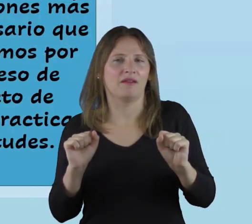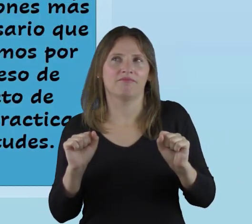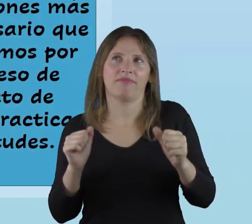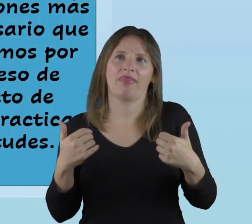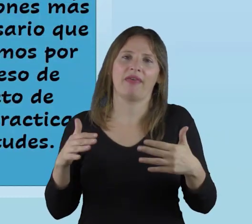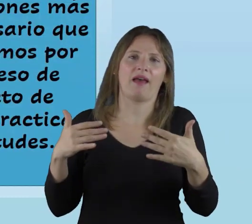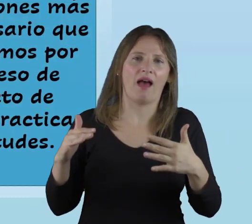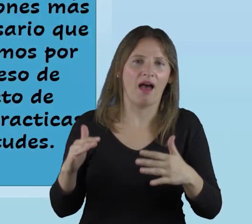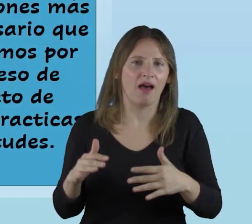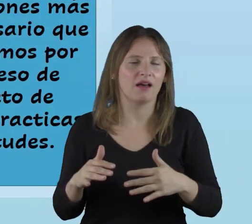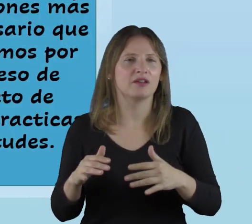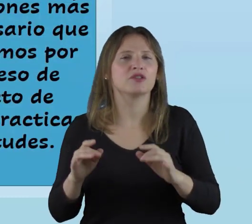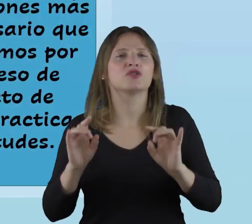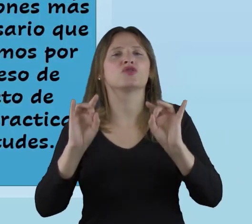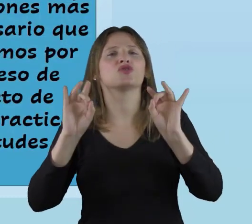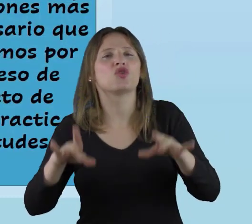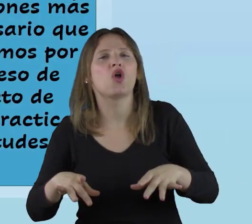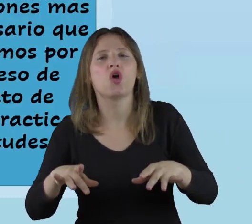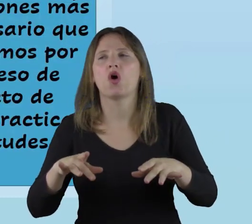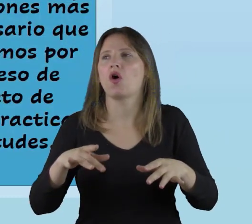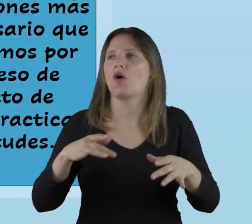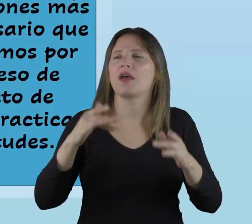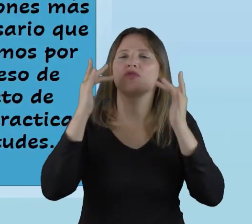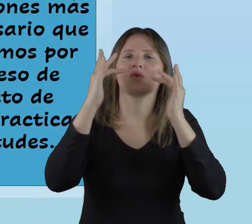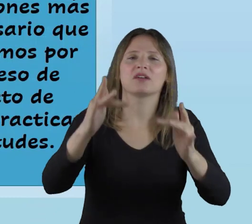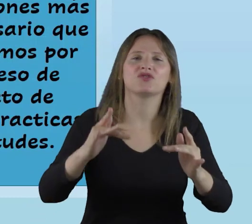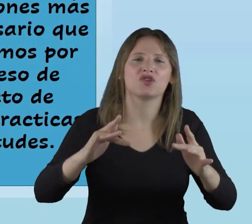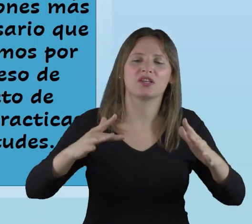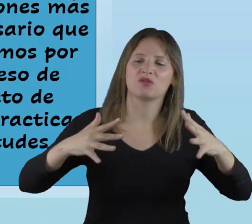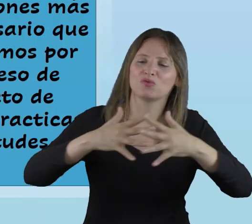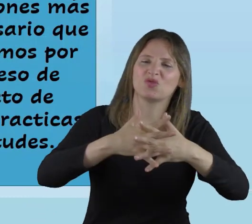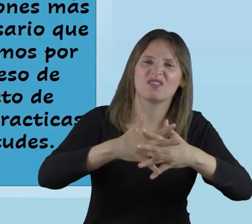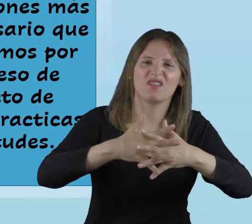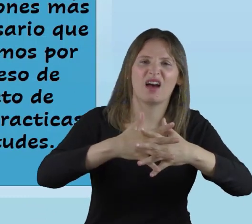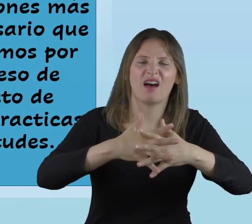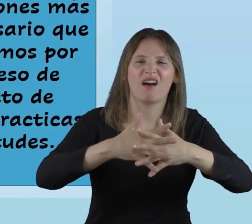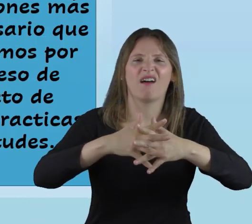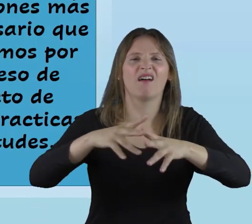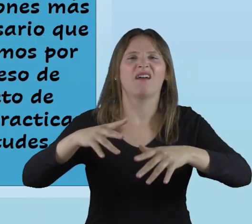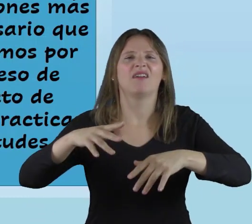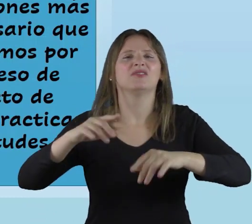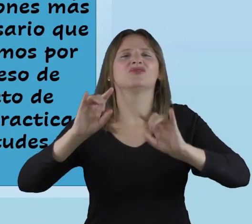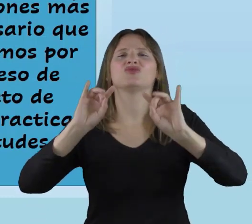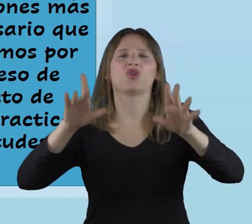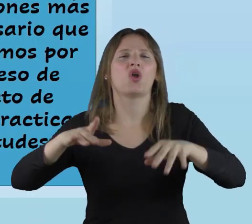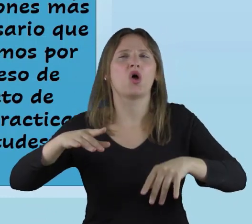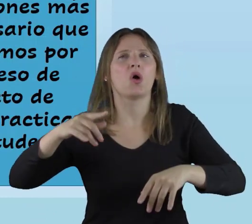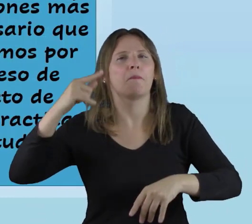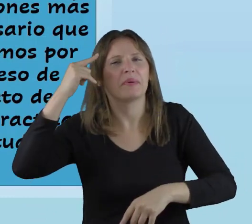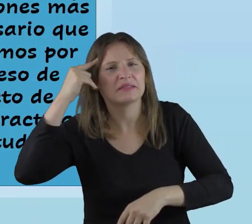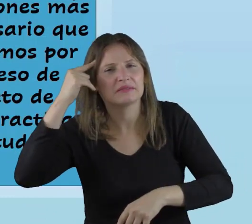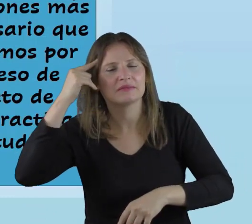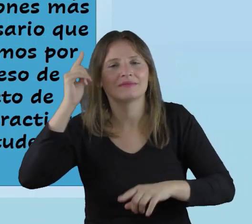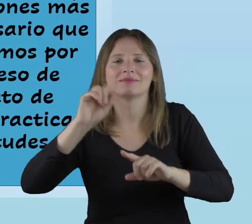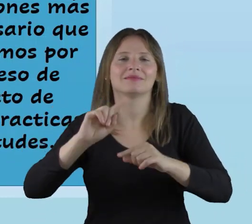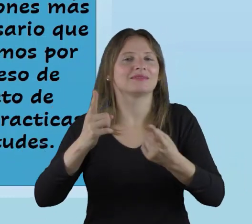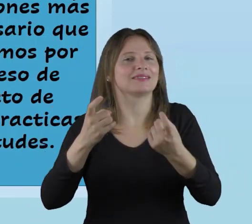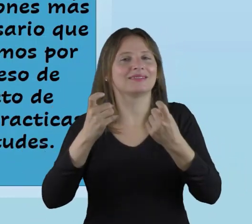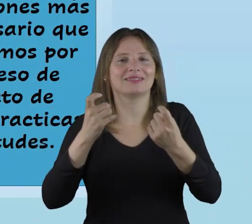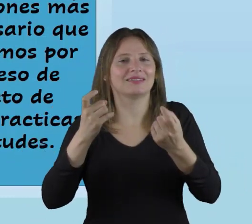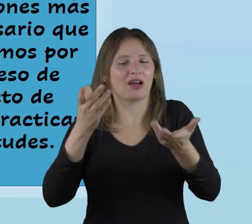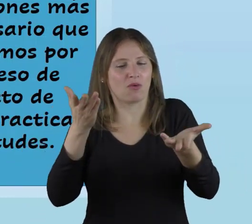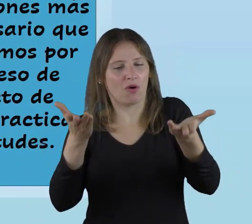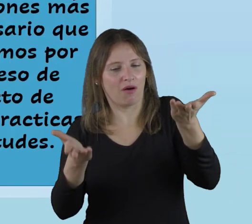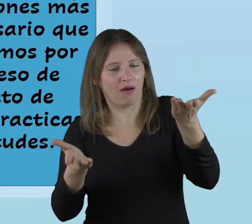no podemos dejar que solamente la educación inclusiva sea llevada por la